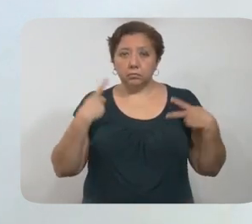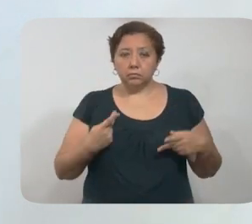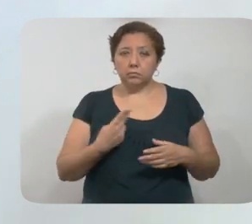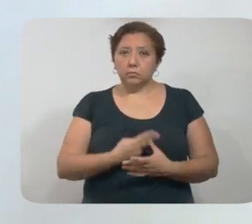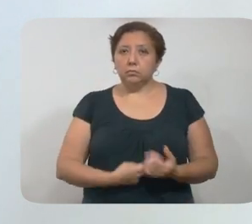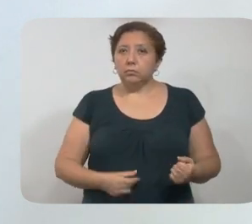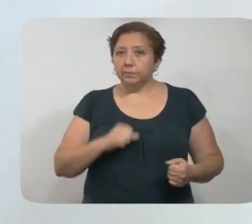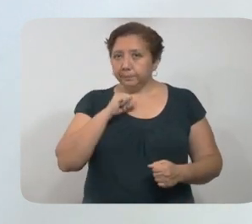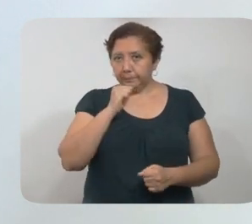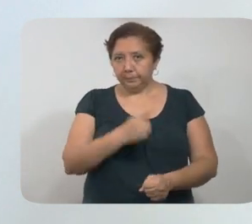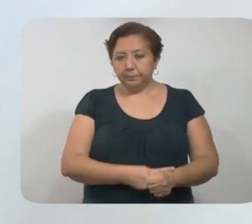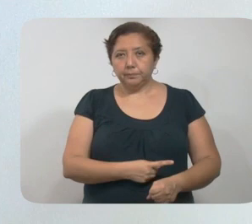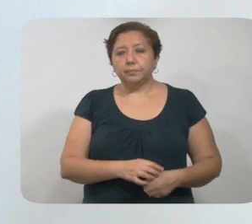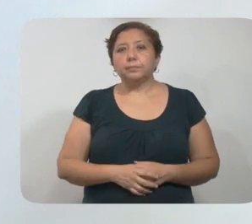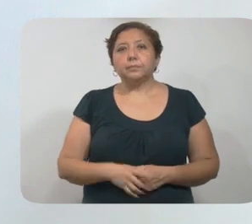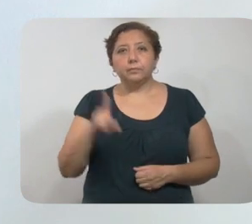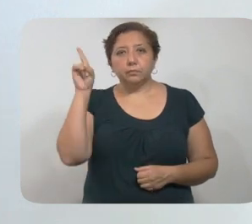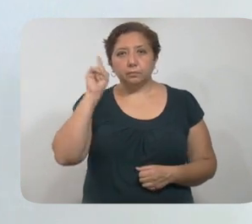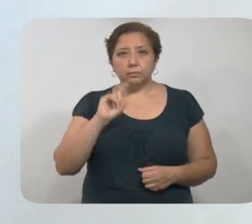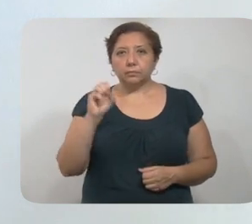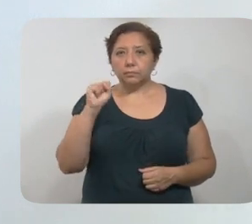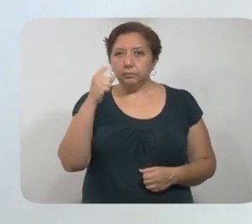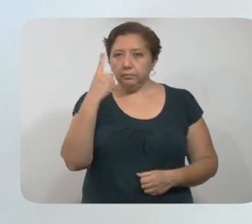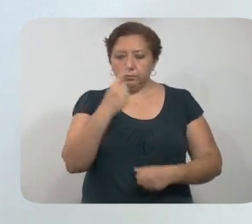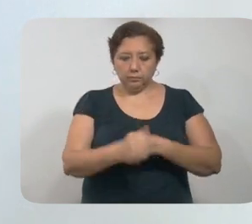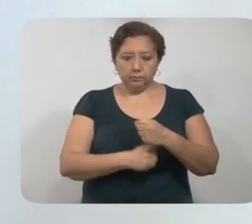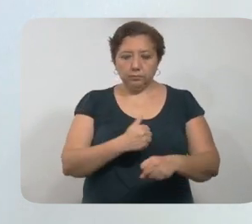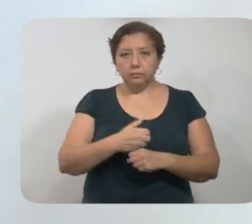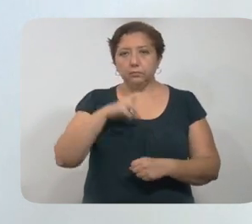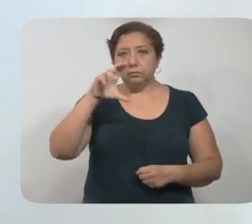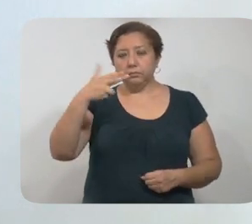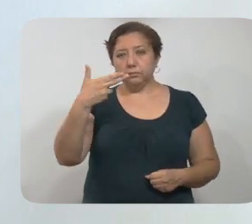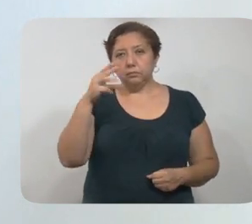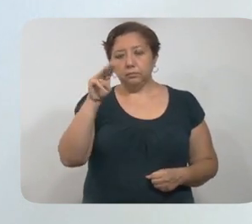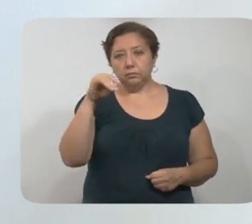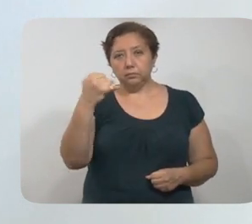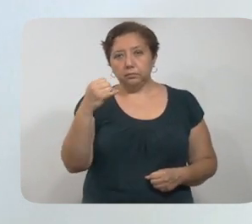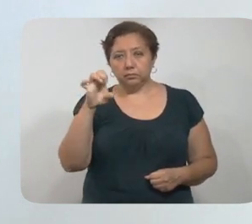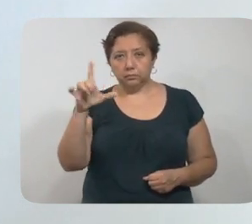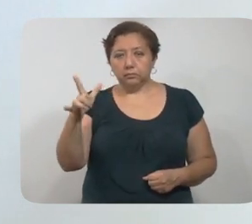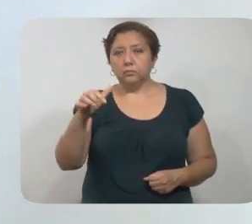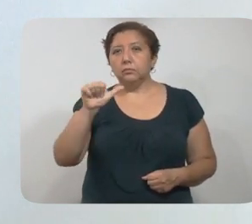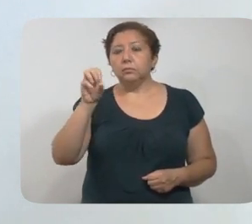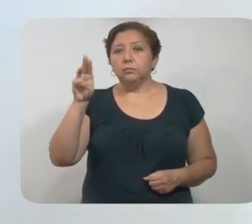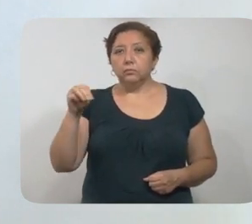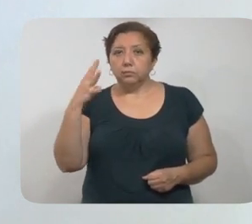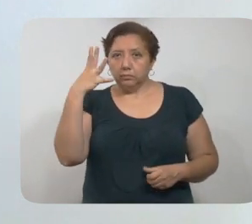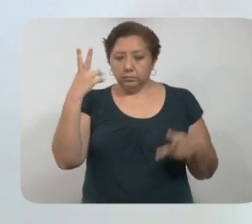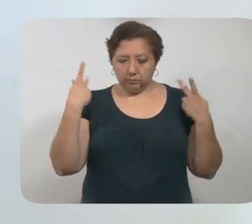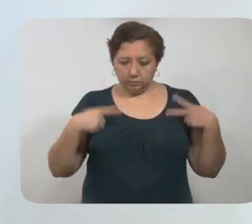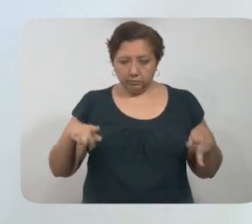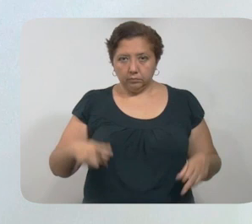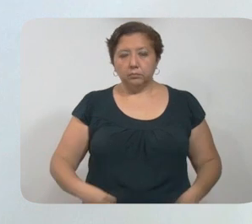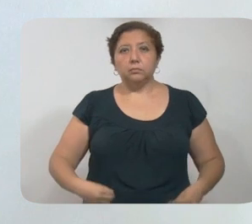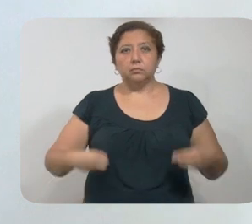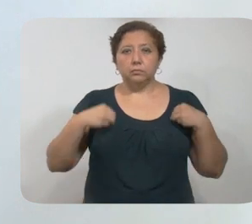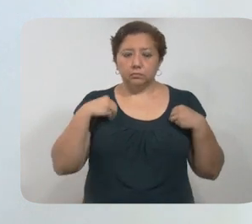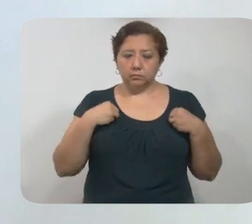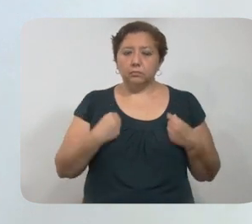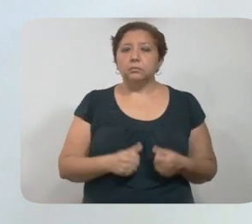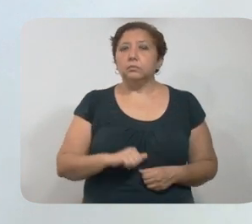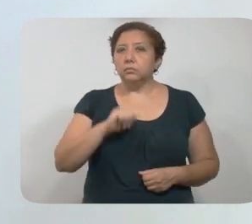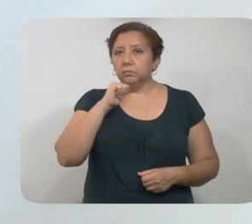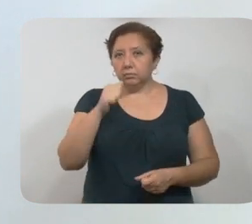ambas asintomáticas. Mujer de 61 años de Chumayel, con hipertensión y asma. Las cuatro personas con las que vivía se